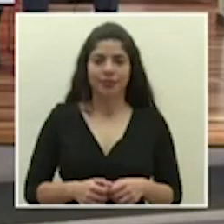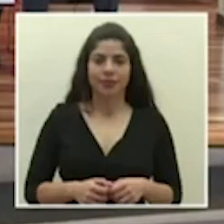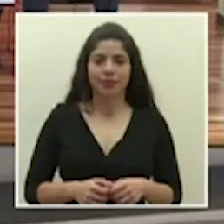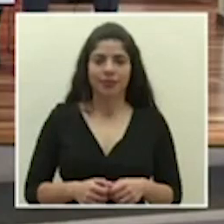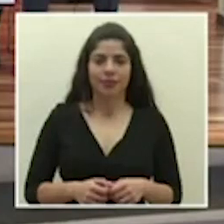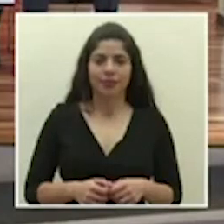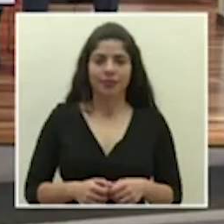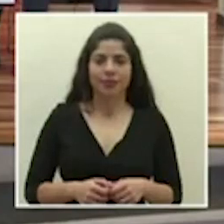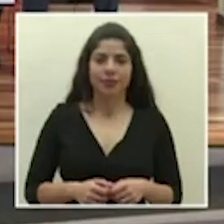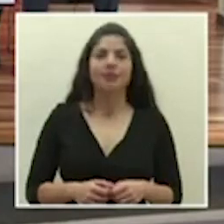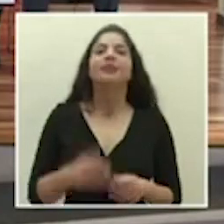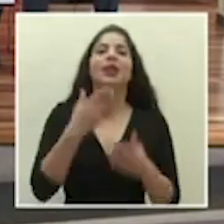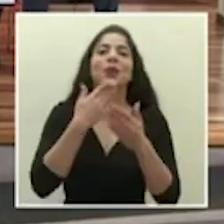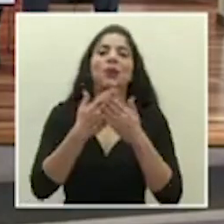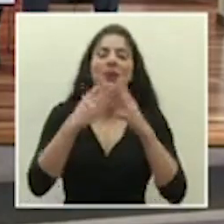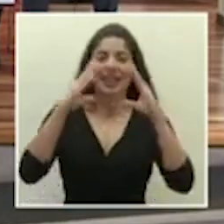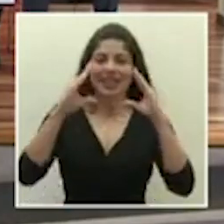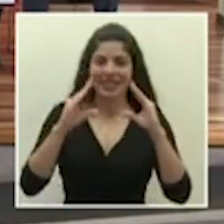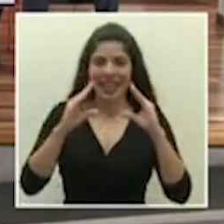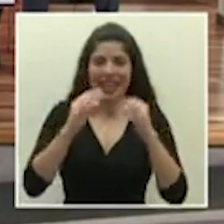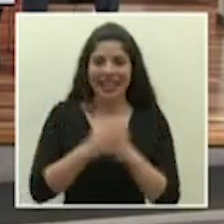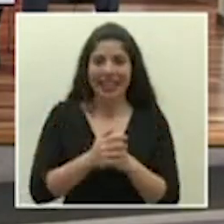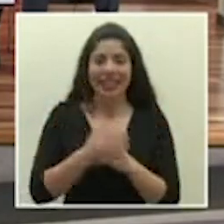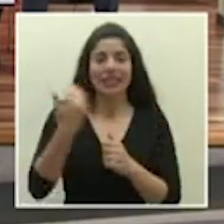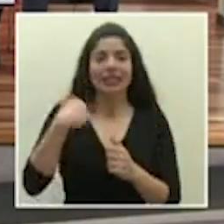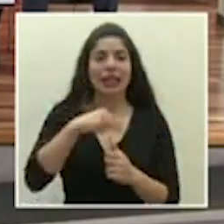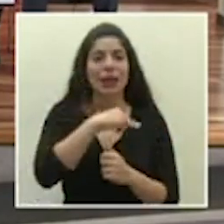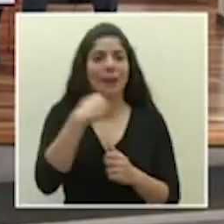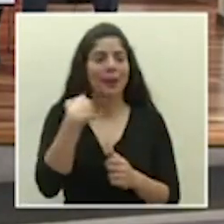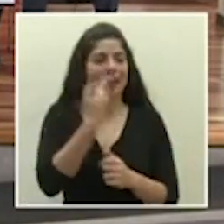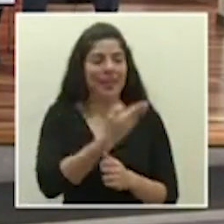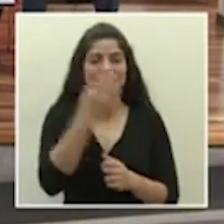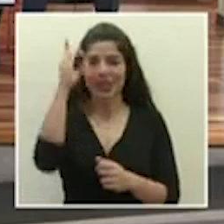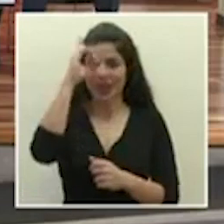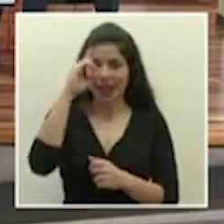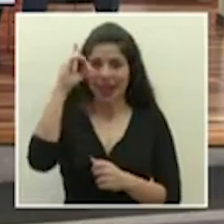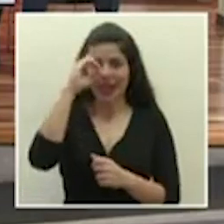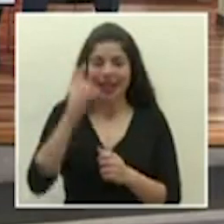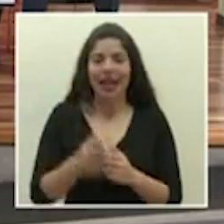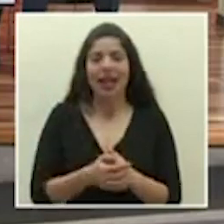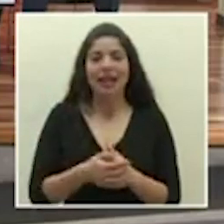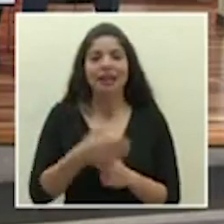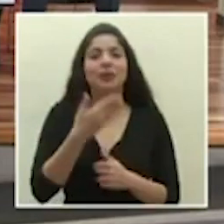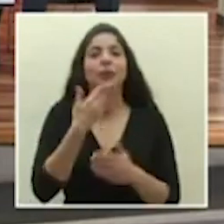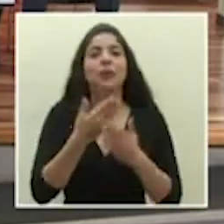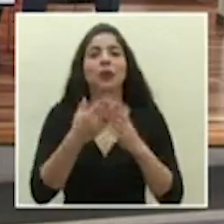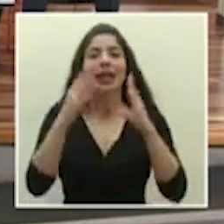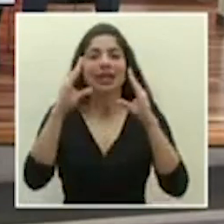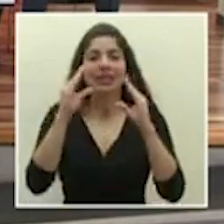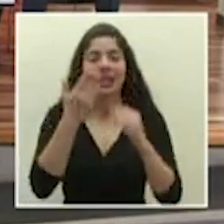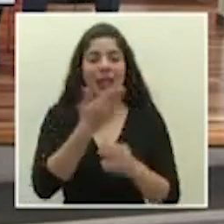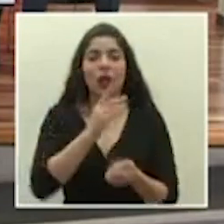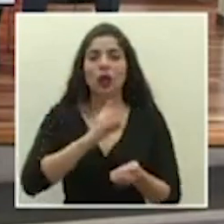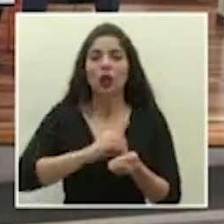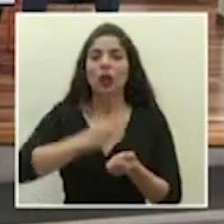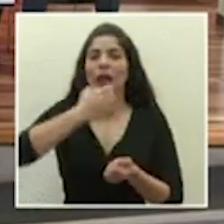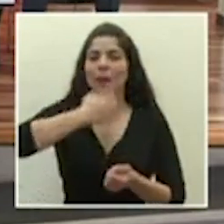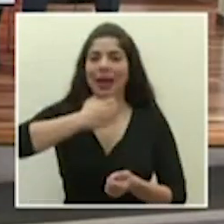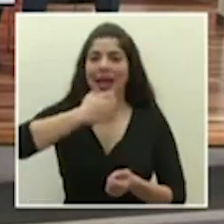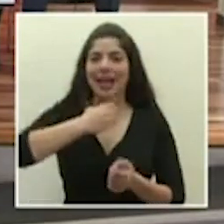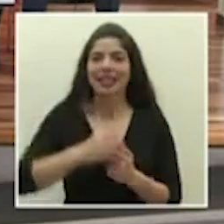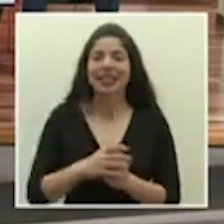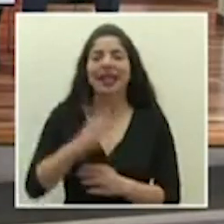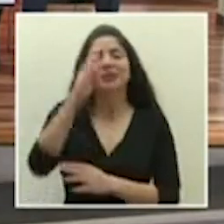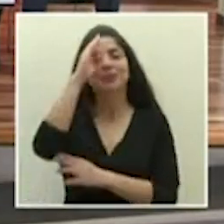Buenas tardes señor ministro Daniel Salas buenas tardes doctor Macaya un